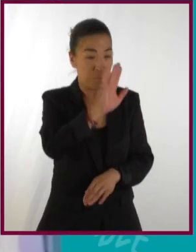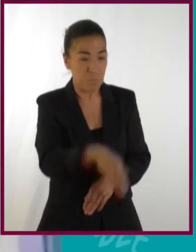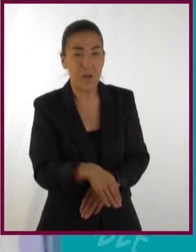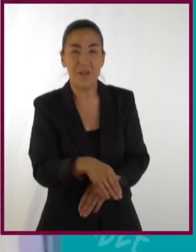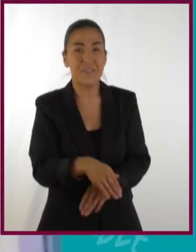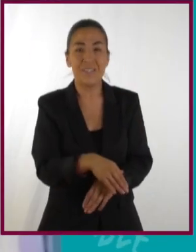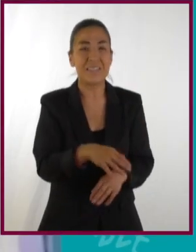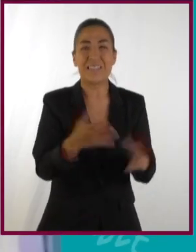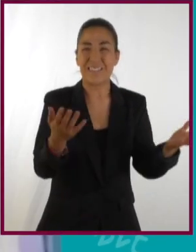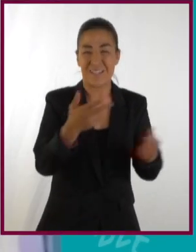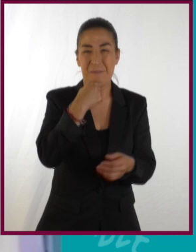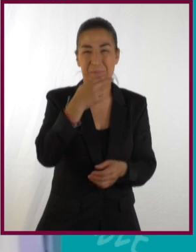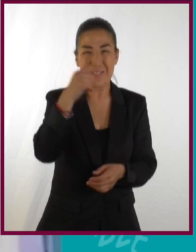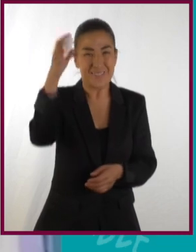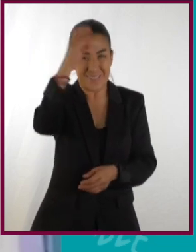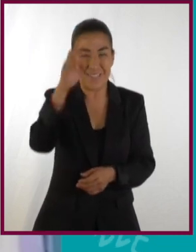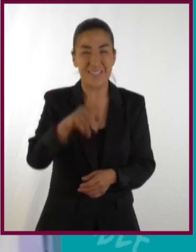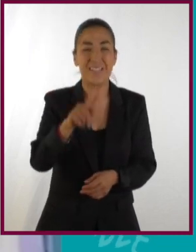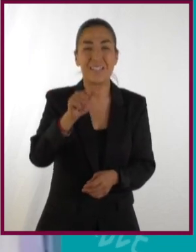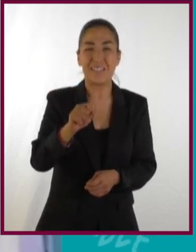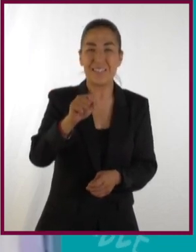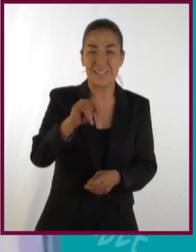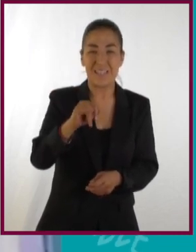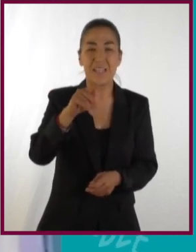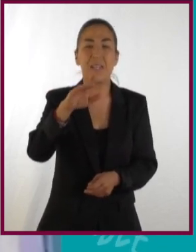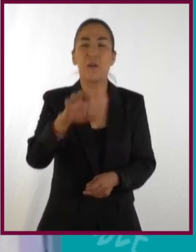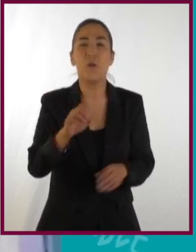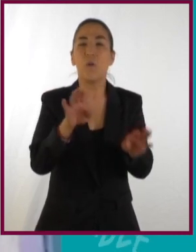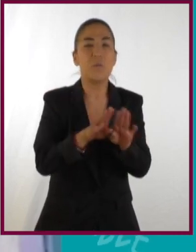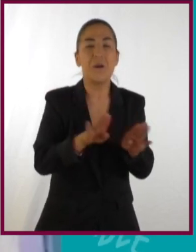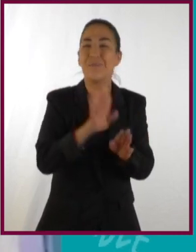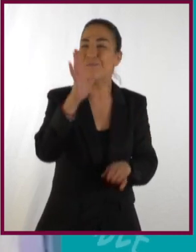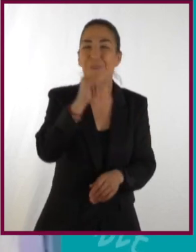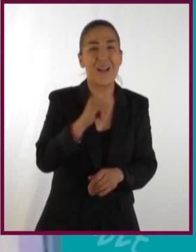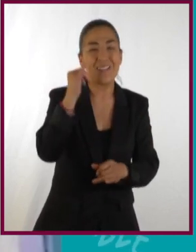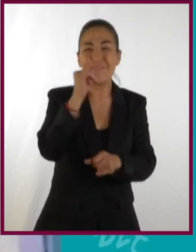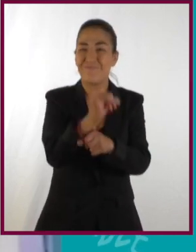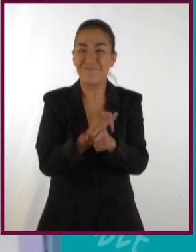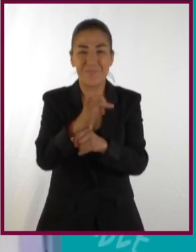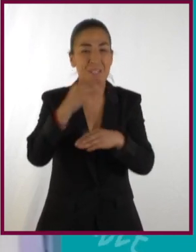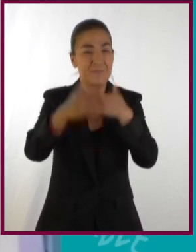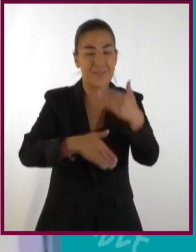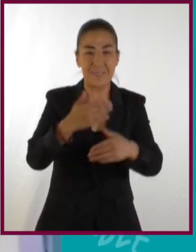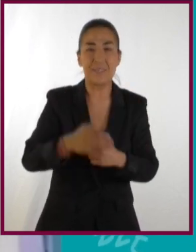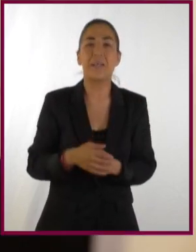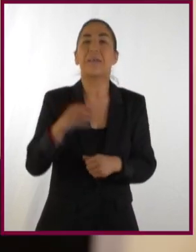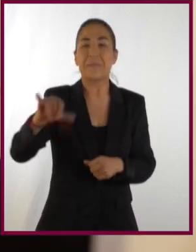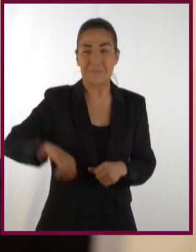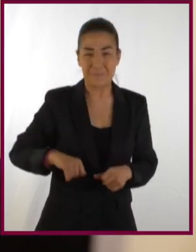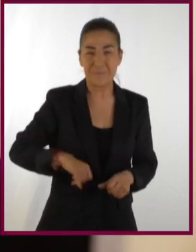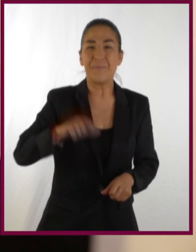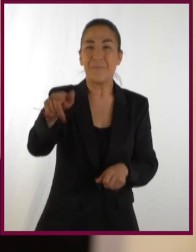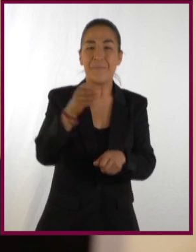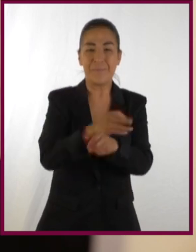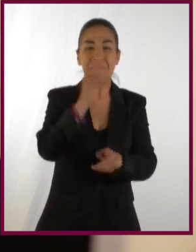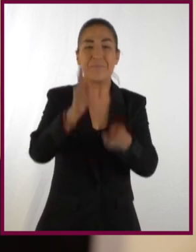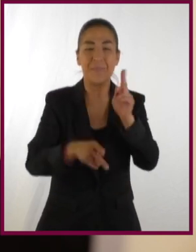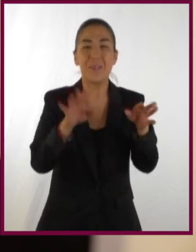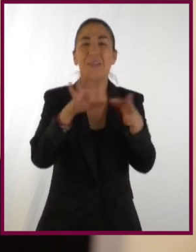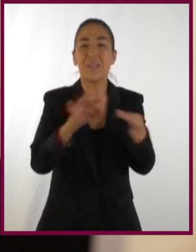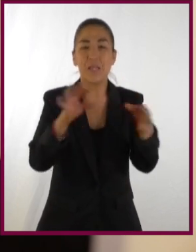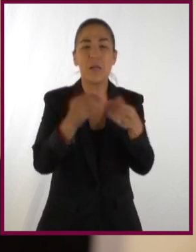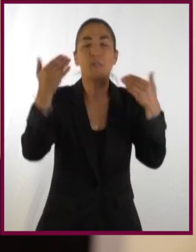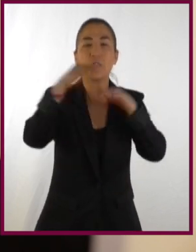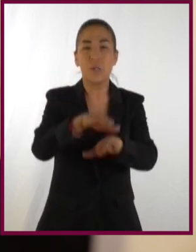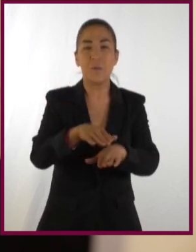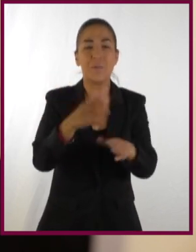Si no hubiese fallecido, no creo que hubiera podido tener este avance. Muy bien, muy interesante lo